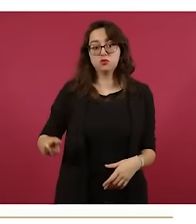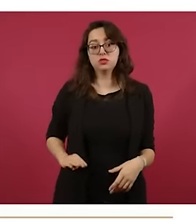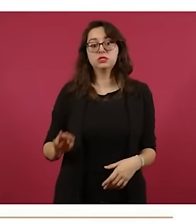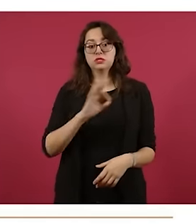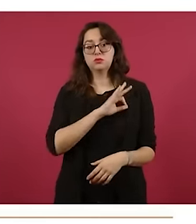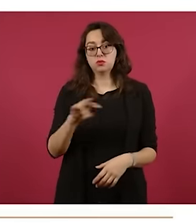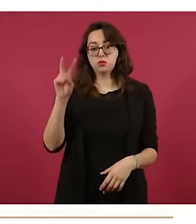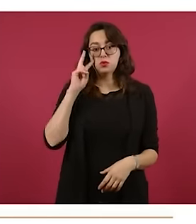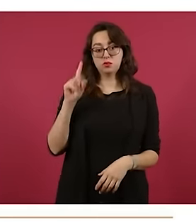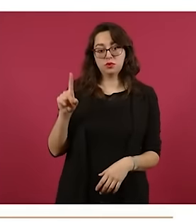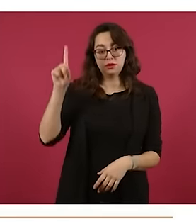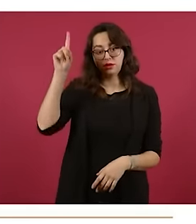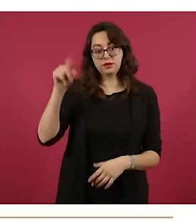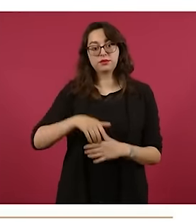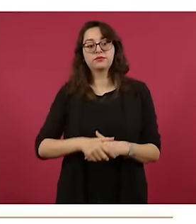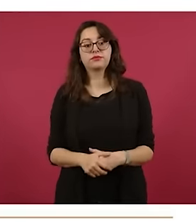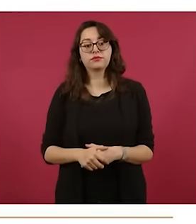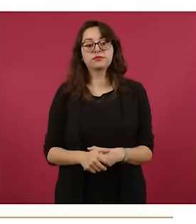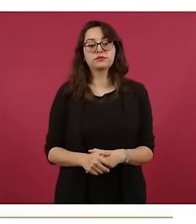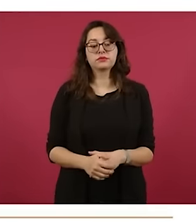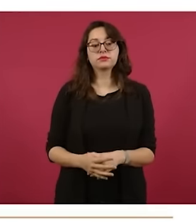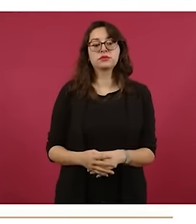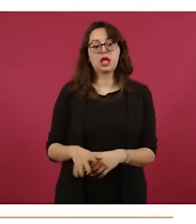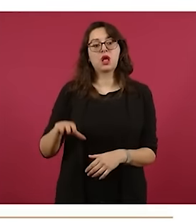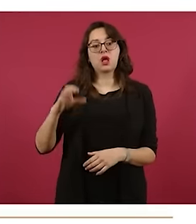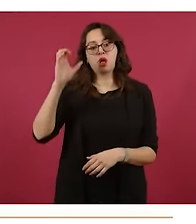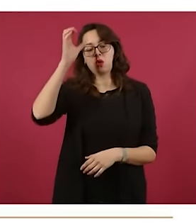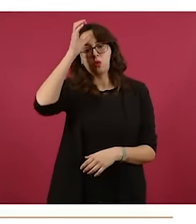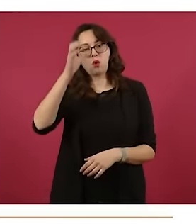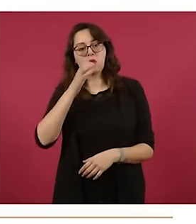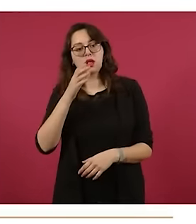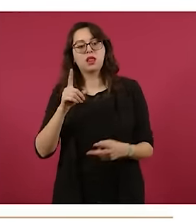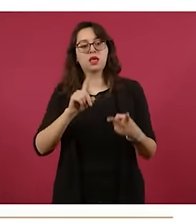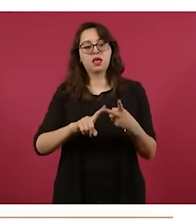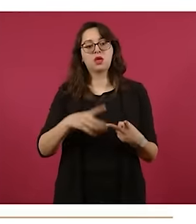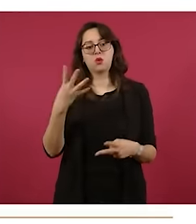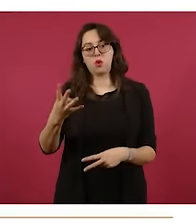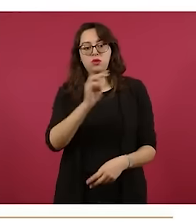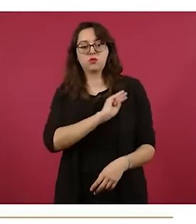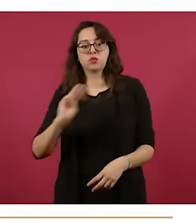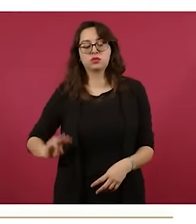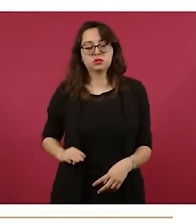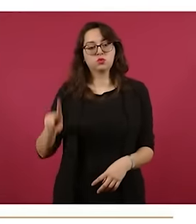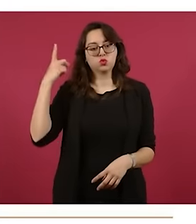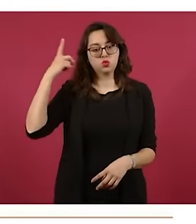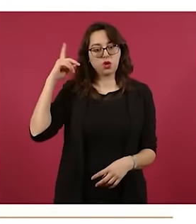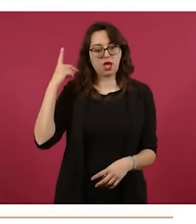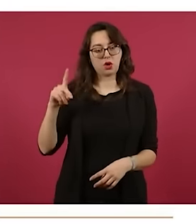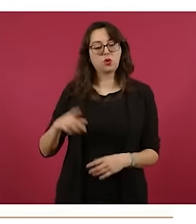Matamoros, San Pedro y Viesca, cuatro municipios duranguenses, Gómez Palacio, Lerdo, Tlahuelilo y Mapimí.